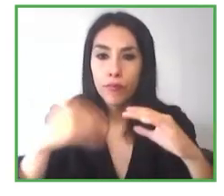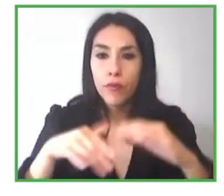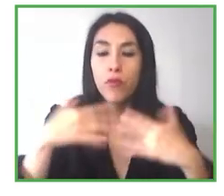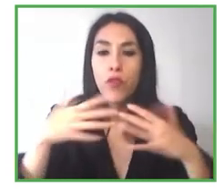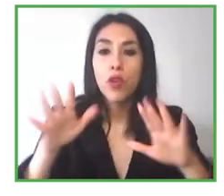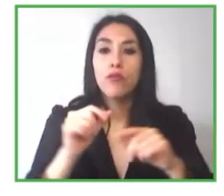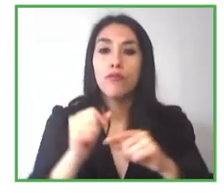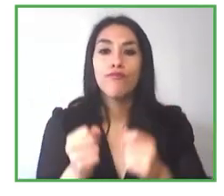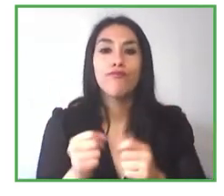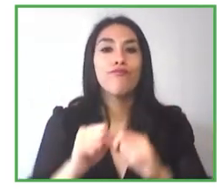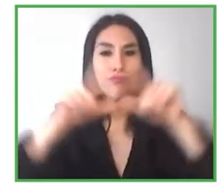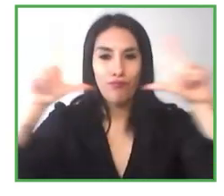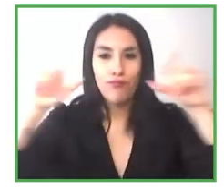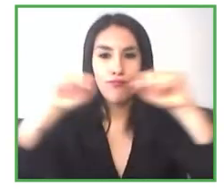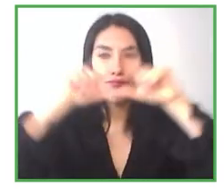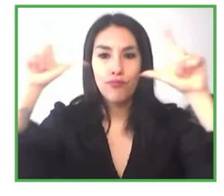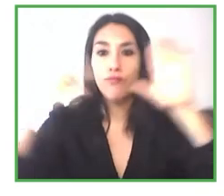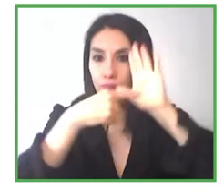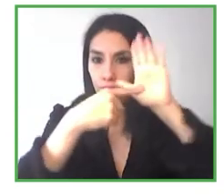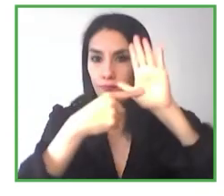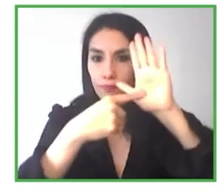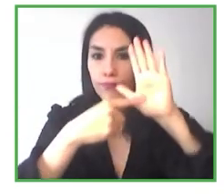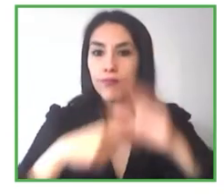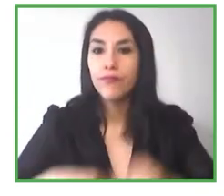en mi dirección electrónica